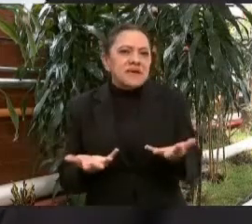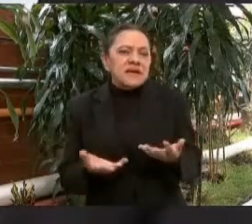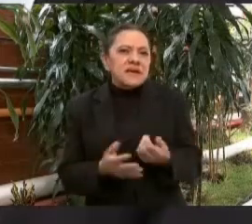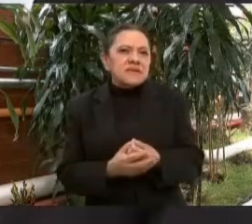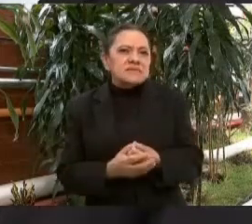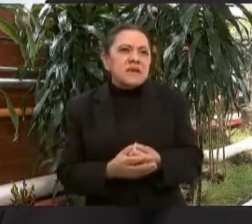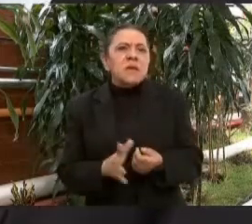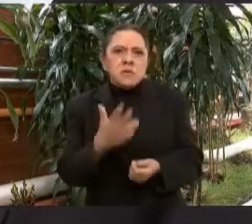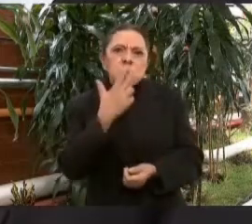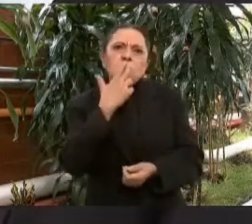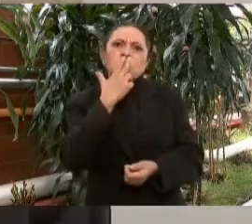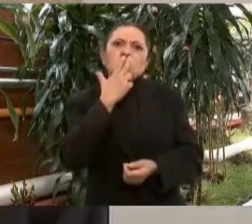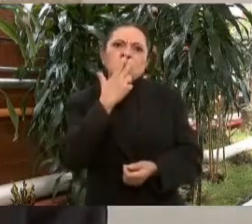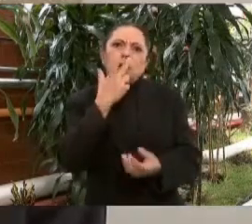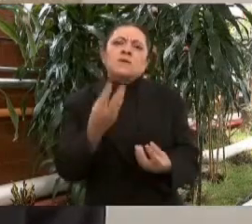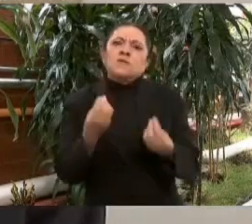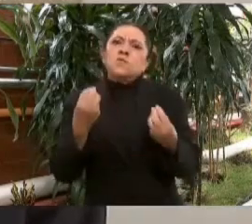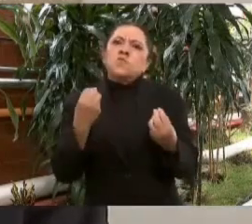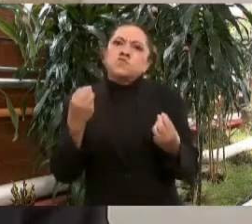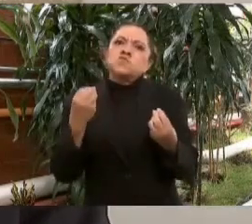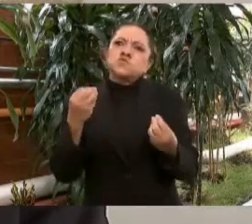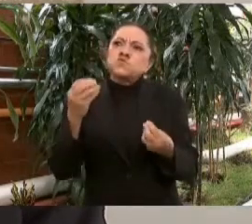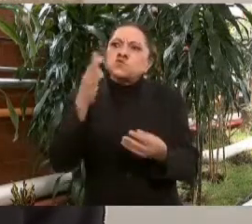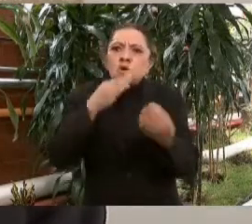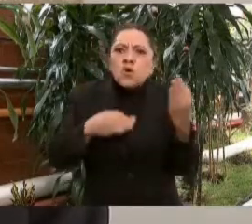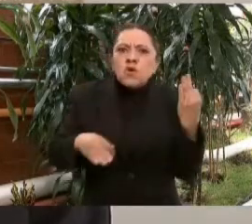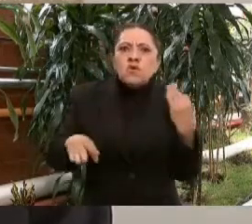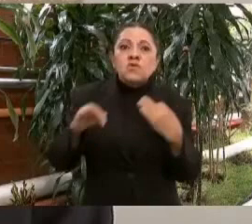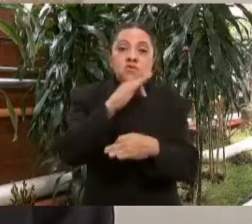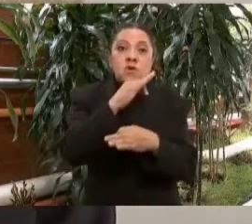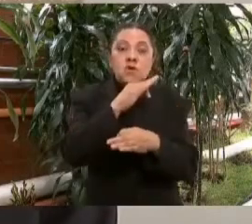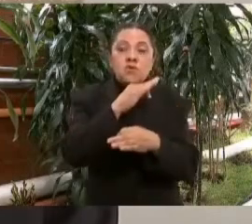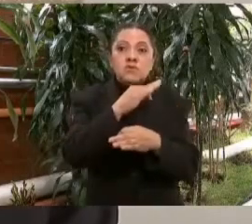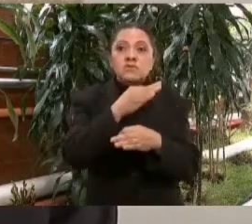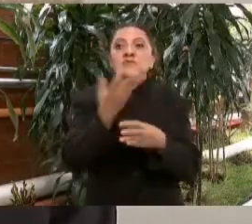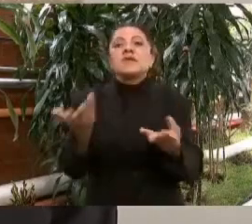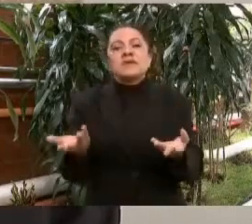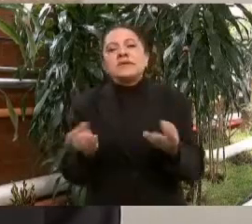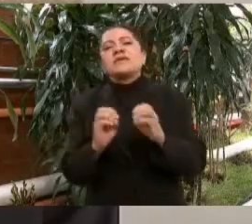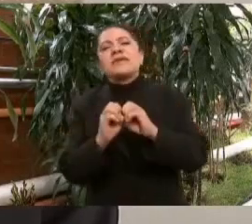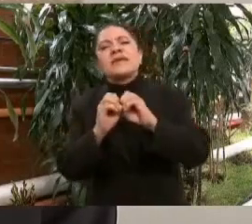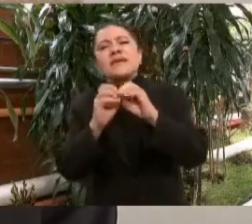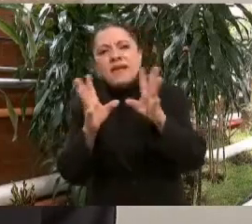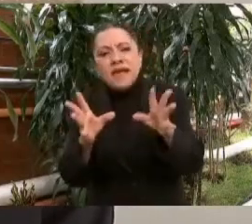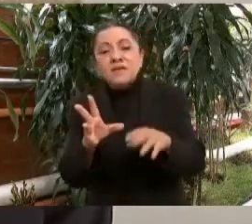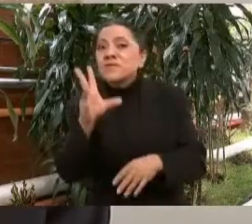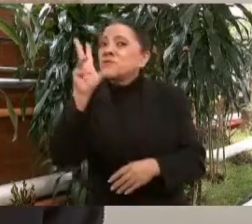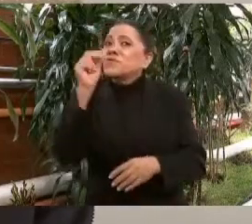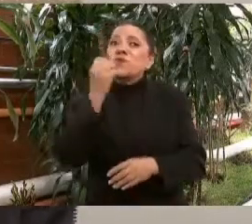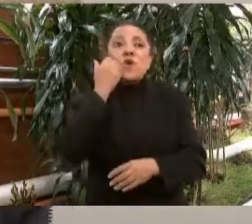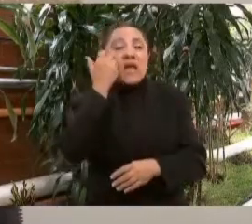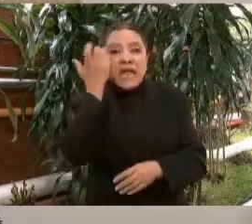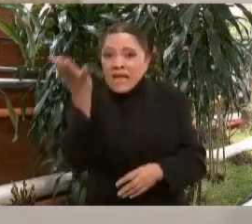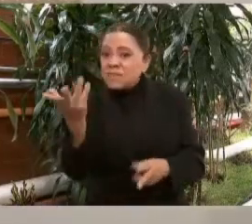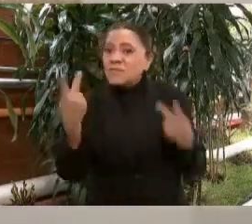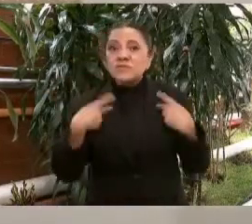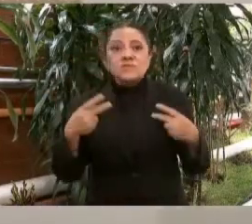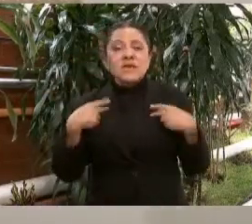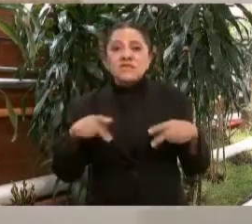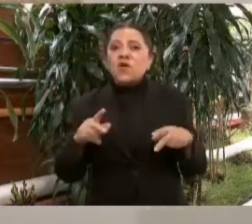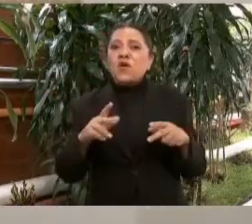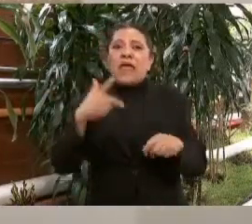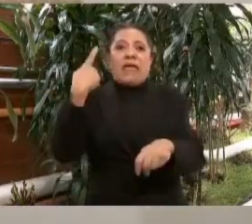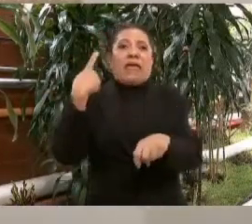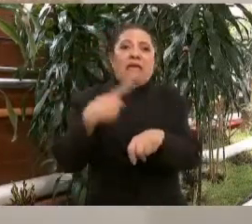servido mucho, desde luego que no queremos que la gente llegue a los hospitales,